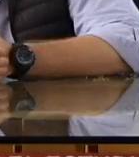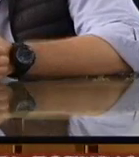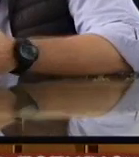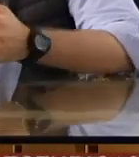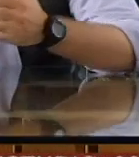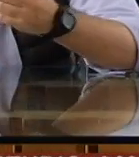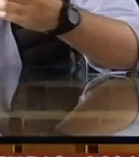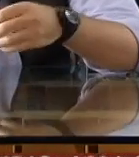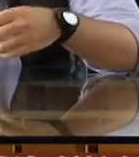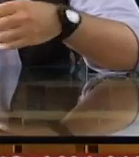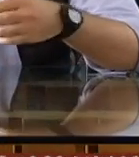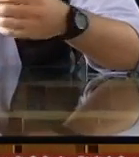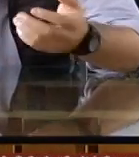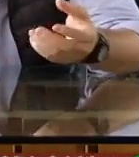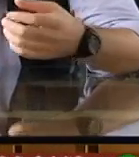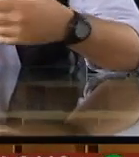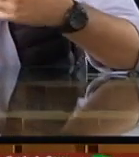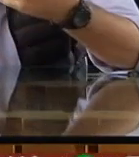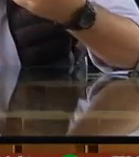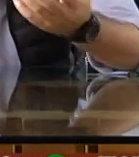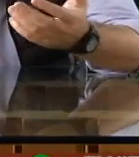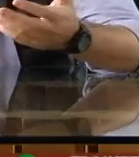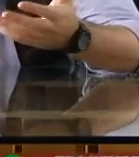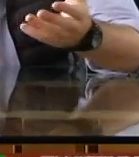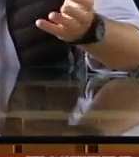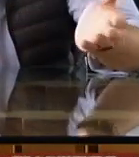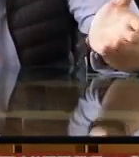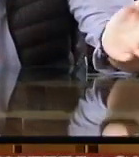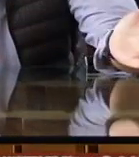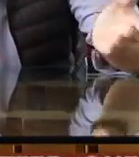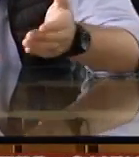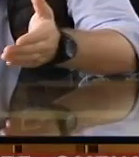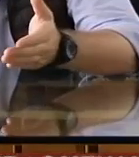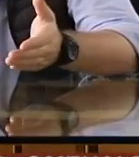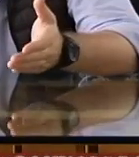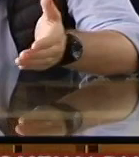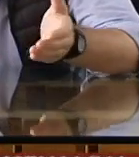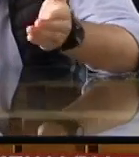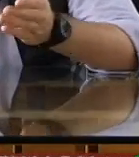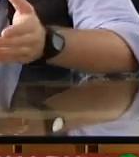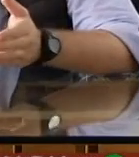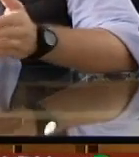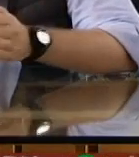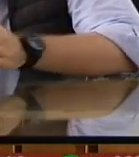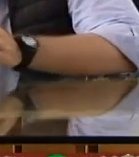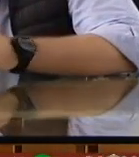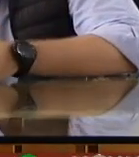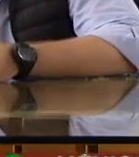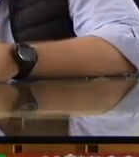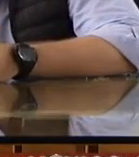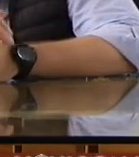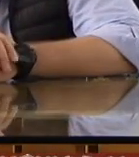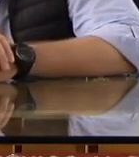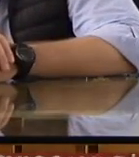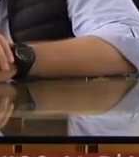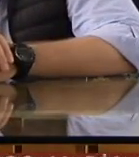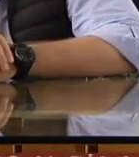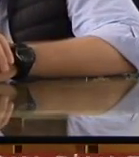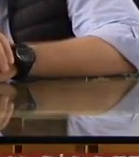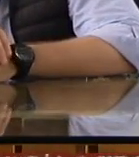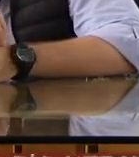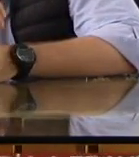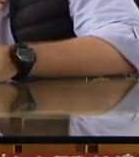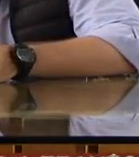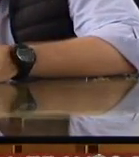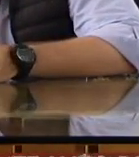conectar a las familias o a los pacientes que están buscando cuidado en casa y a profesionales de cuidado a la salud que